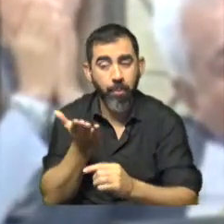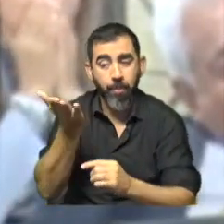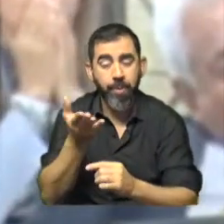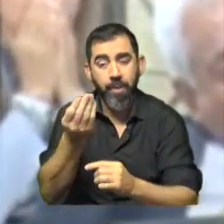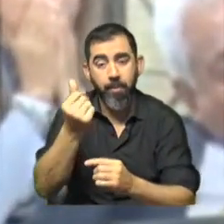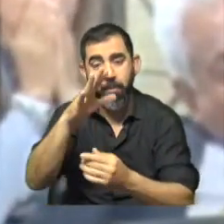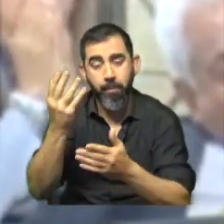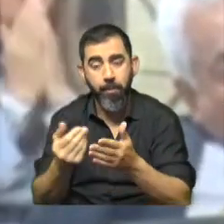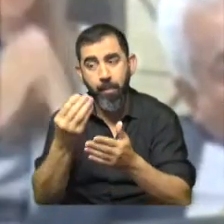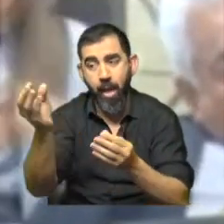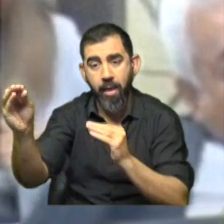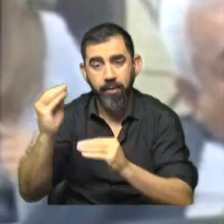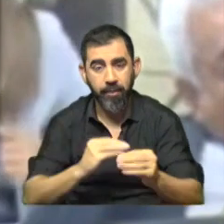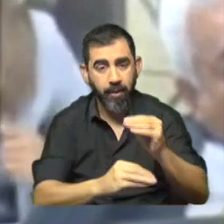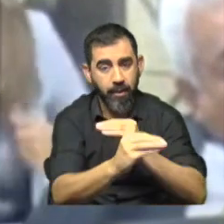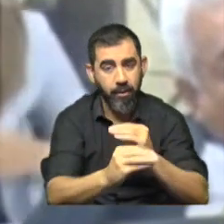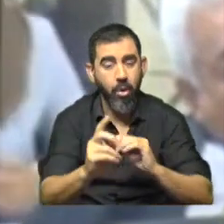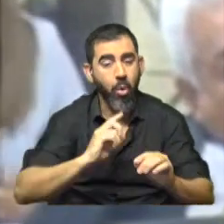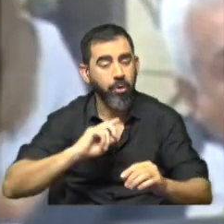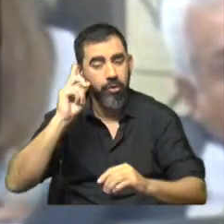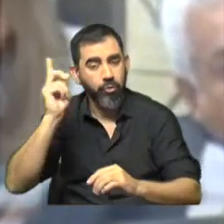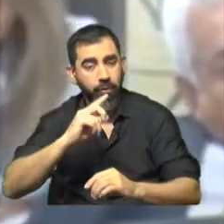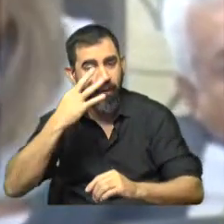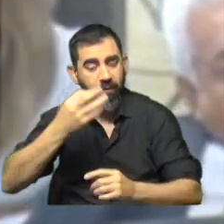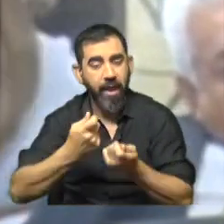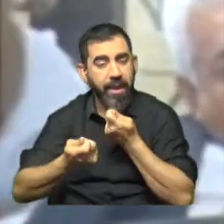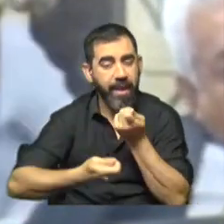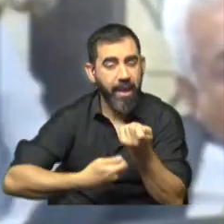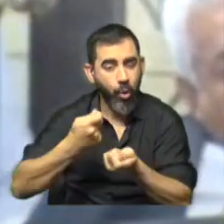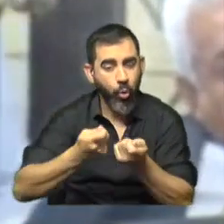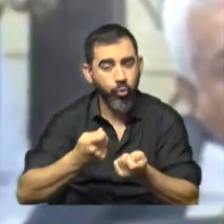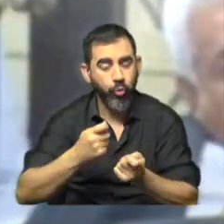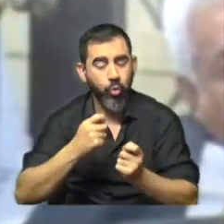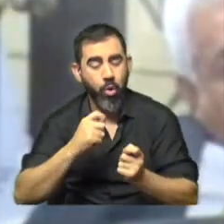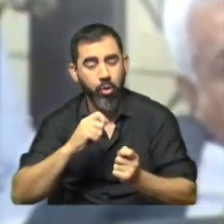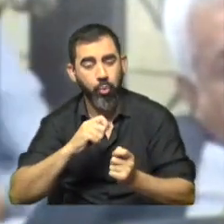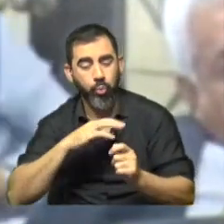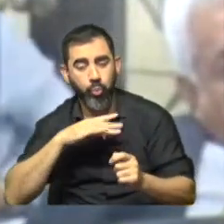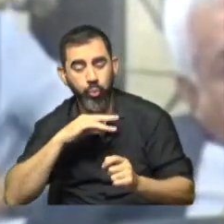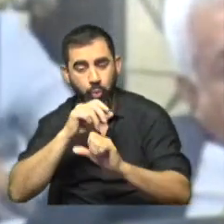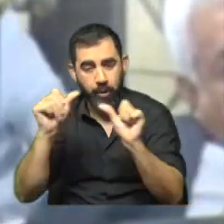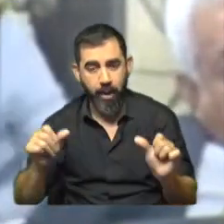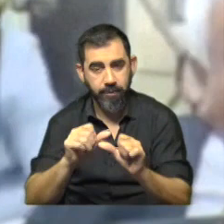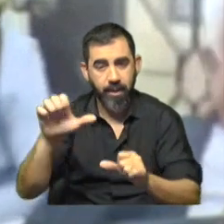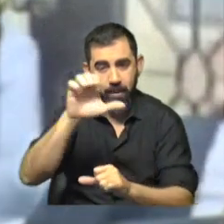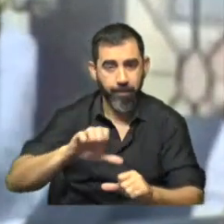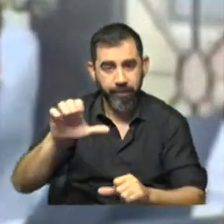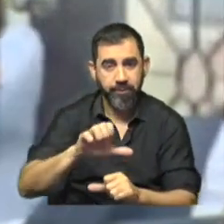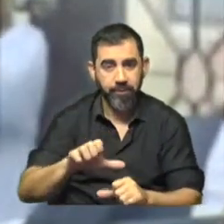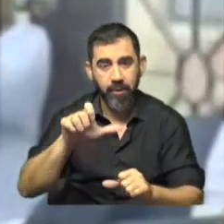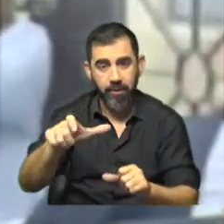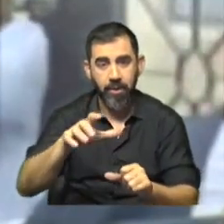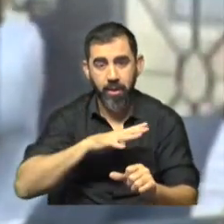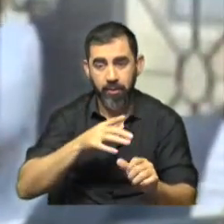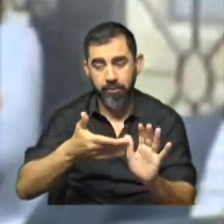transferencia de un dinero, ni la más mínima idea del verdadero negocio ilícito que estaba realizando Odebrecht. Ahí están sus